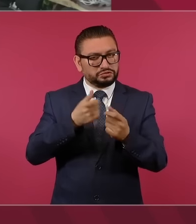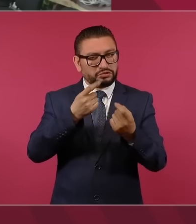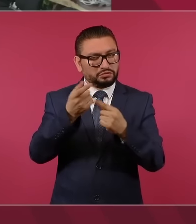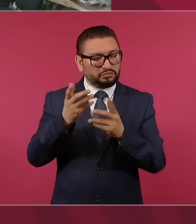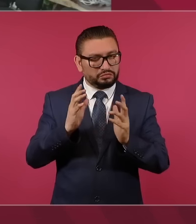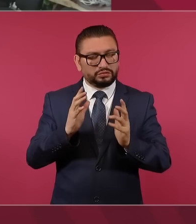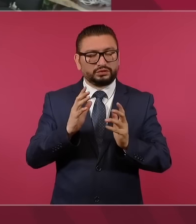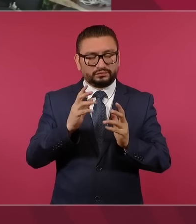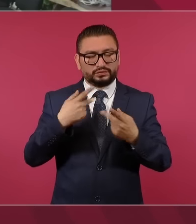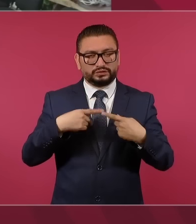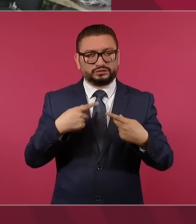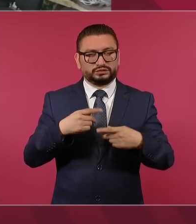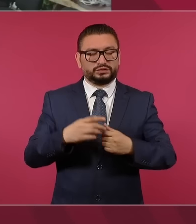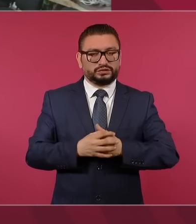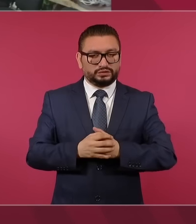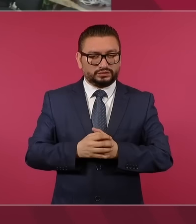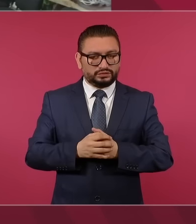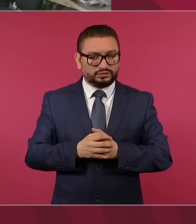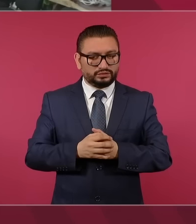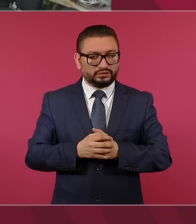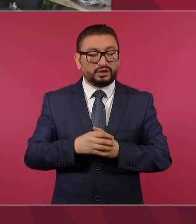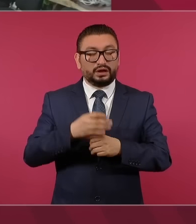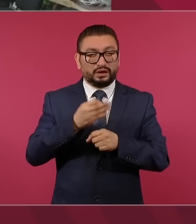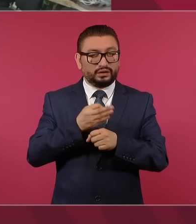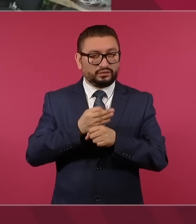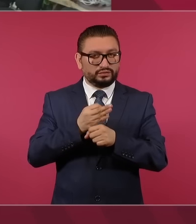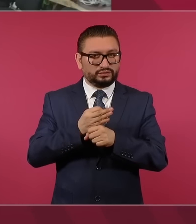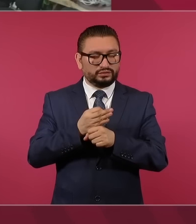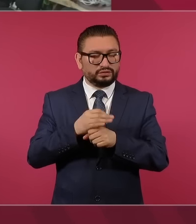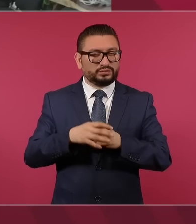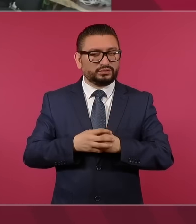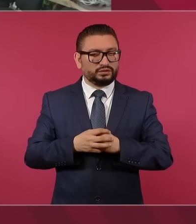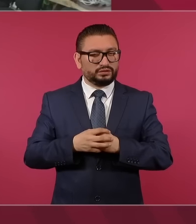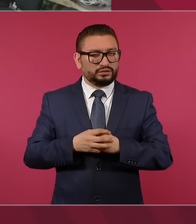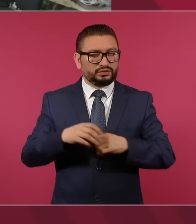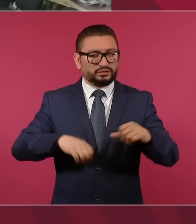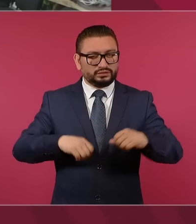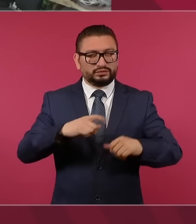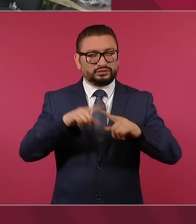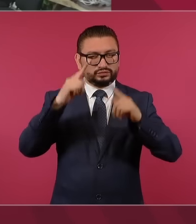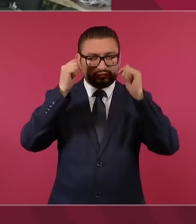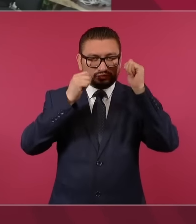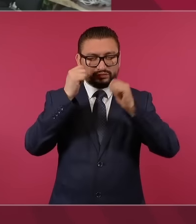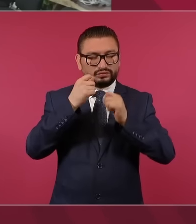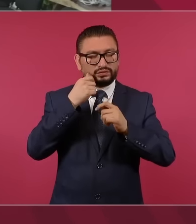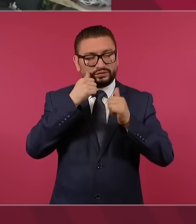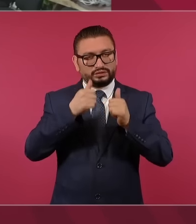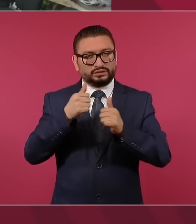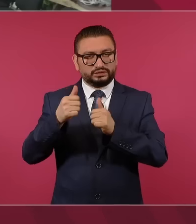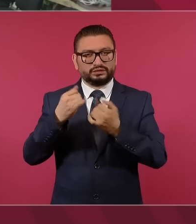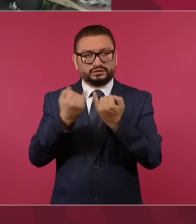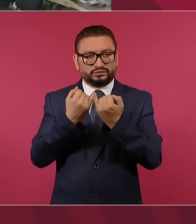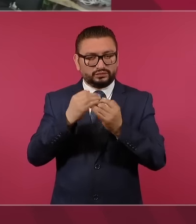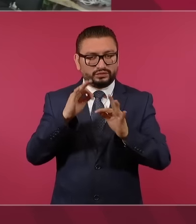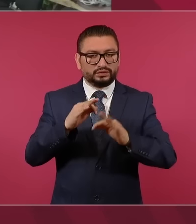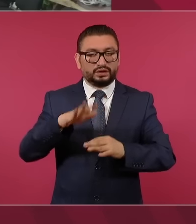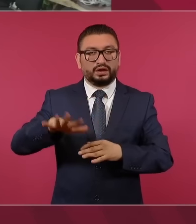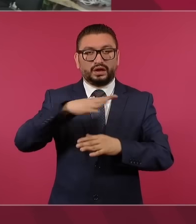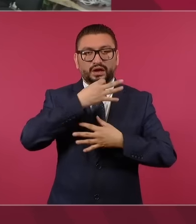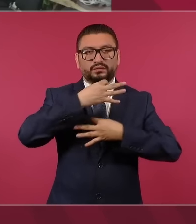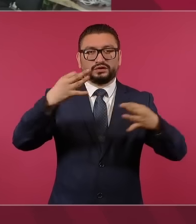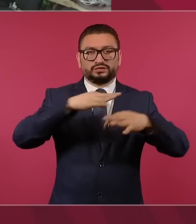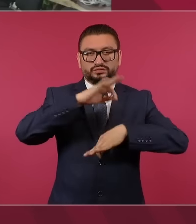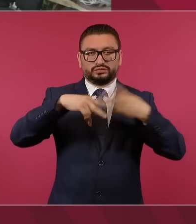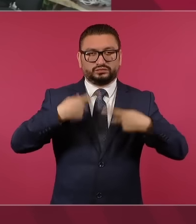momentos, en cuanto podamos salir a la calle, la actividad le iremos reportando, y la petición a la ciudadanía en este momento es no salir de